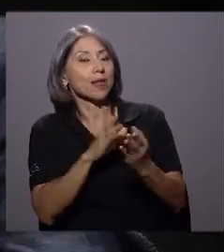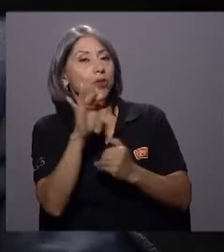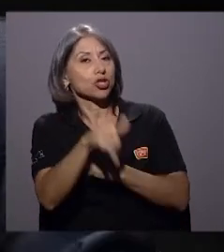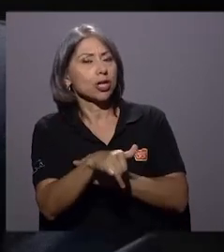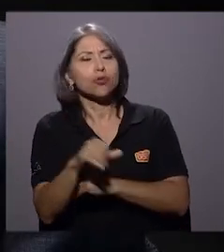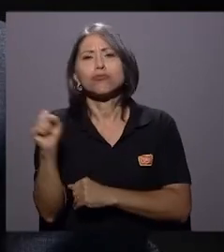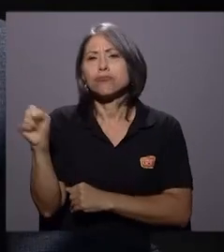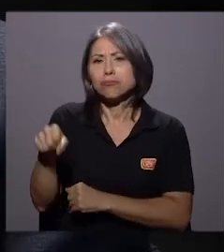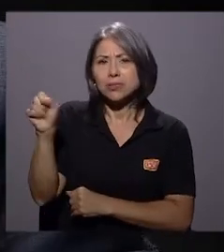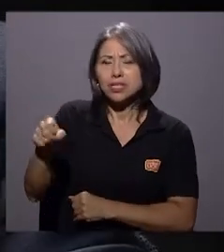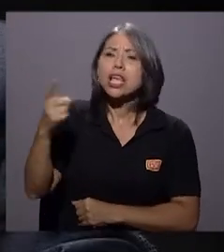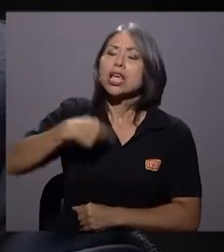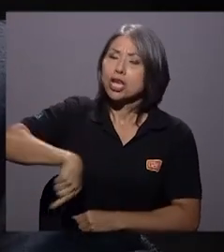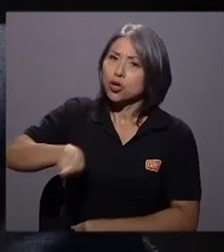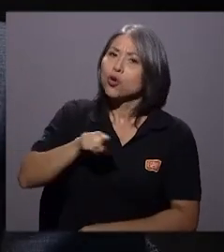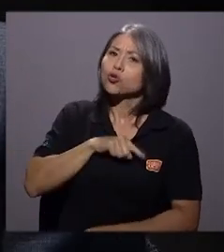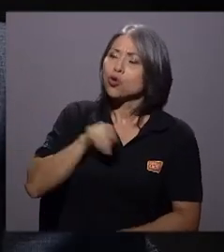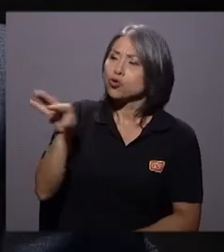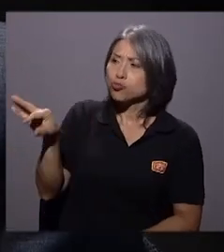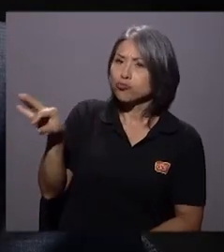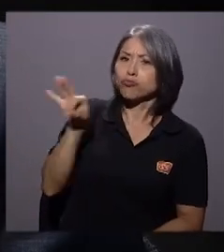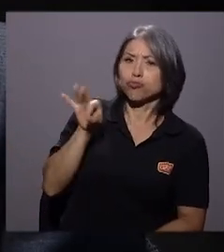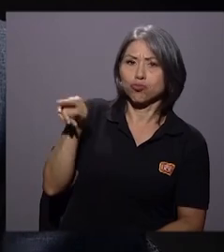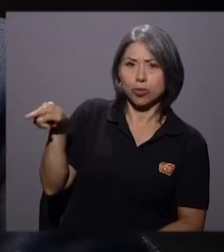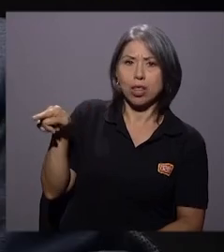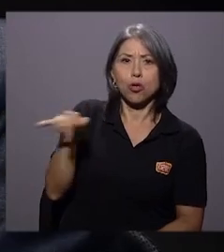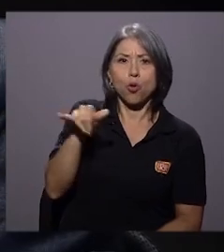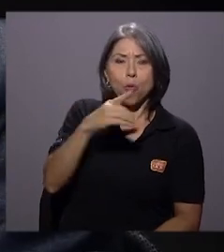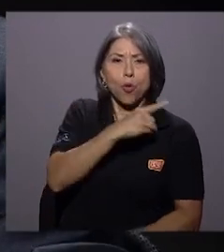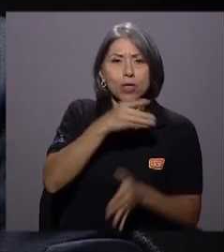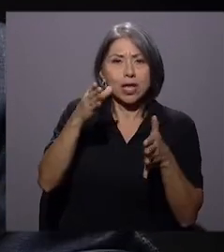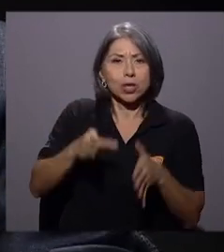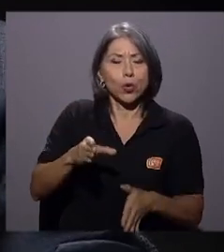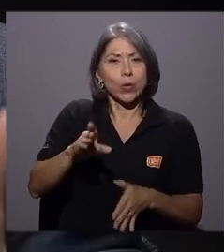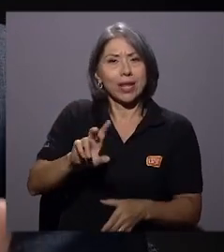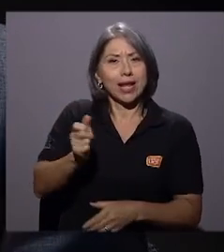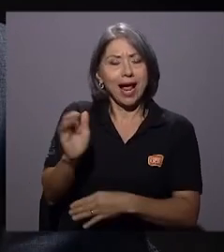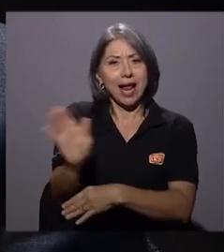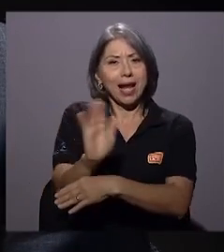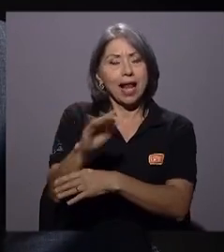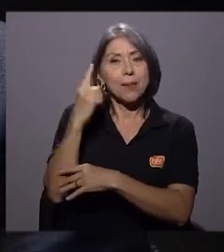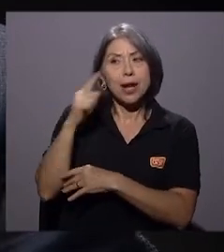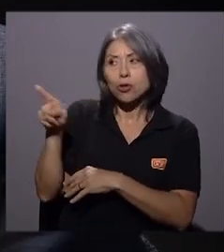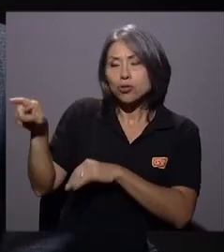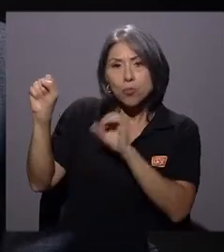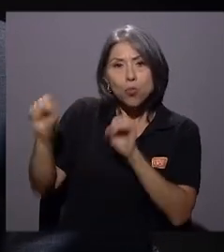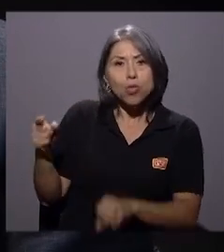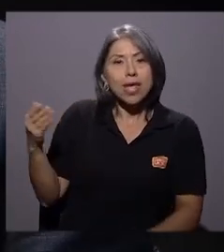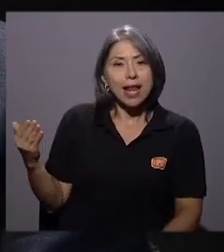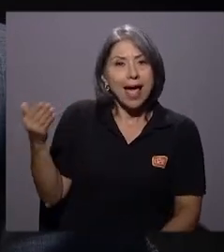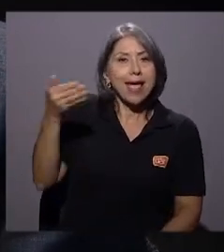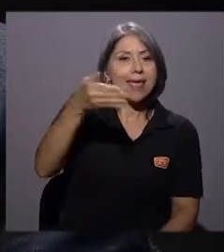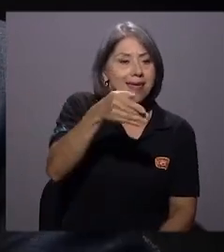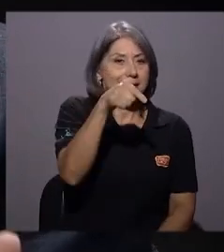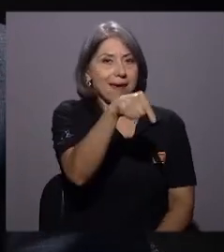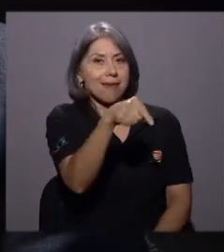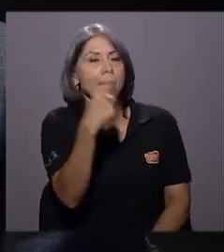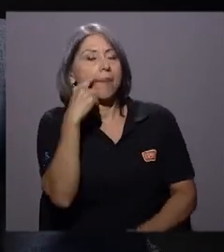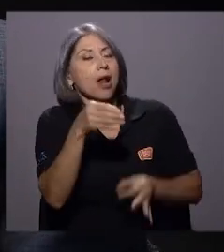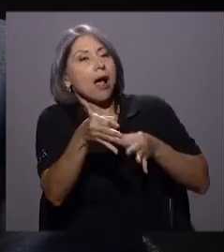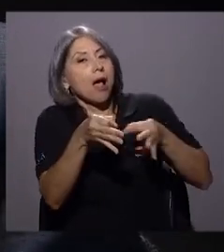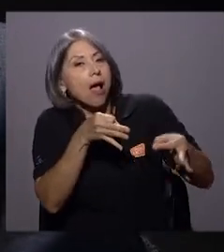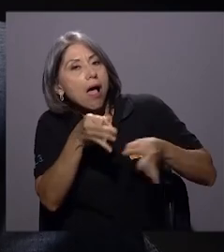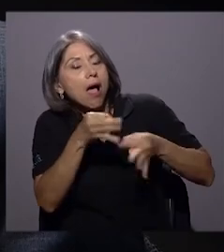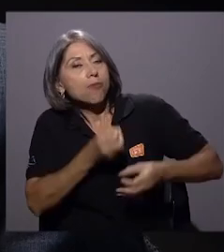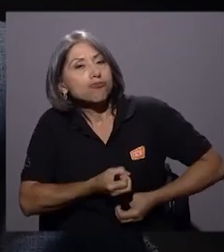decidimos convocarlo a usted en su calidad de director del canal para que pudiera expresar su interés genuino de poder expandir